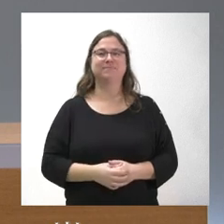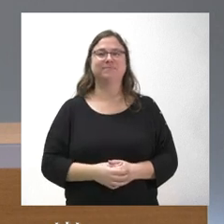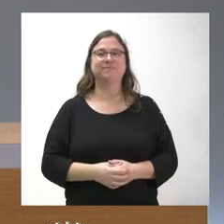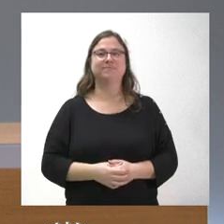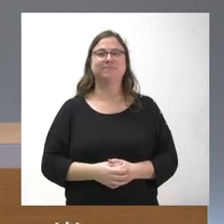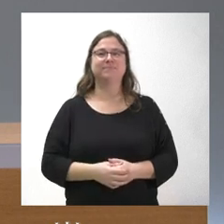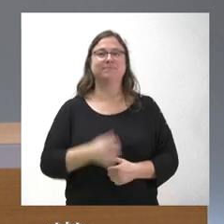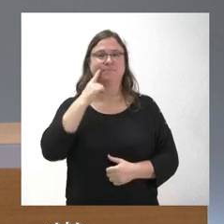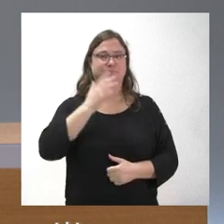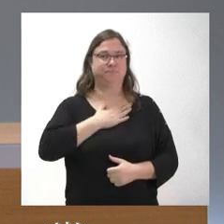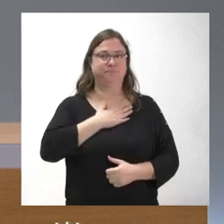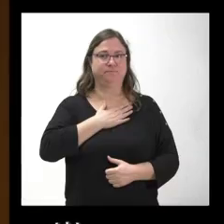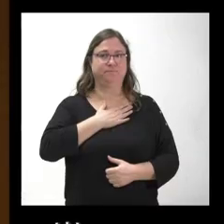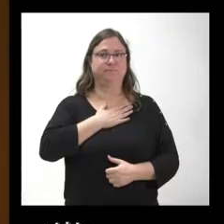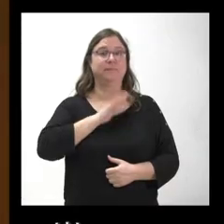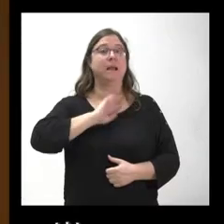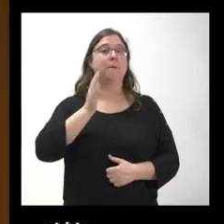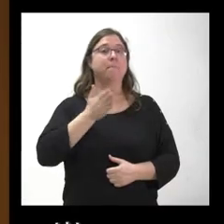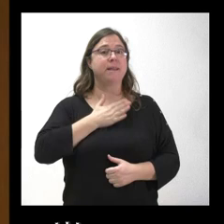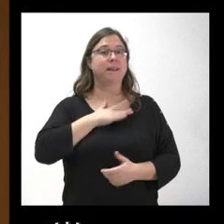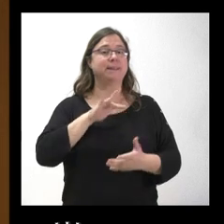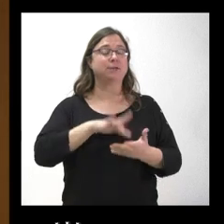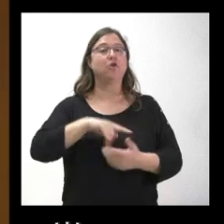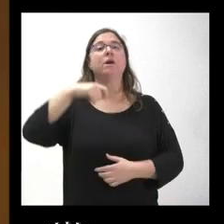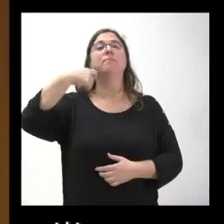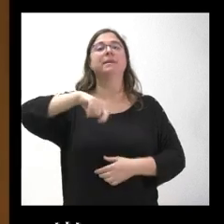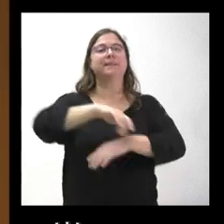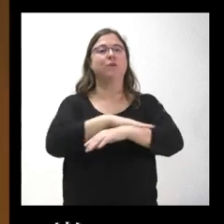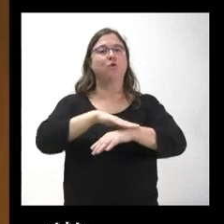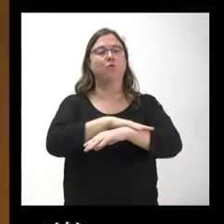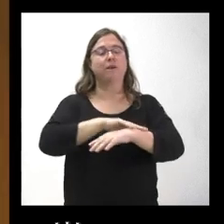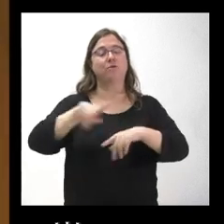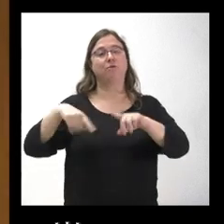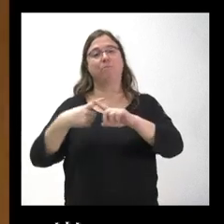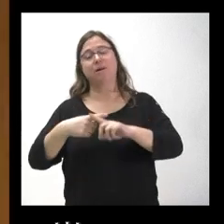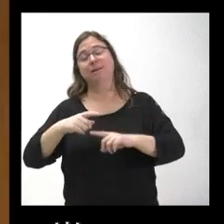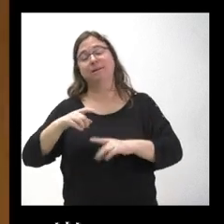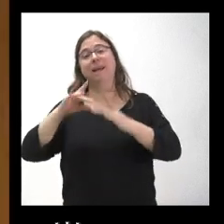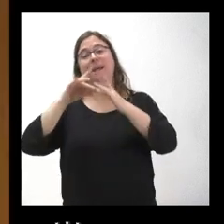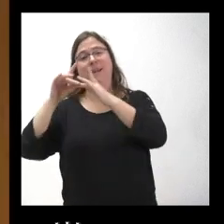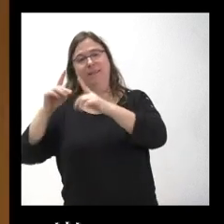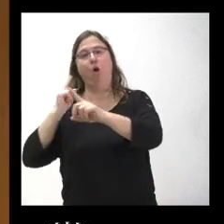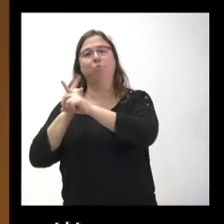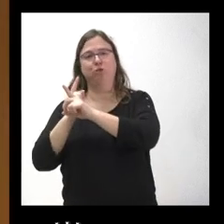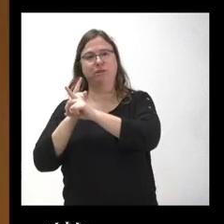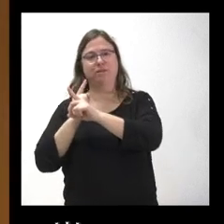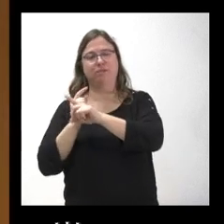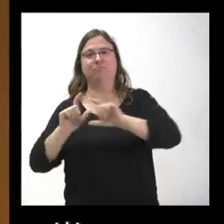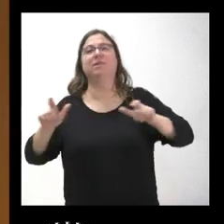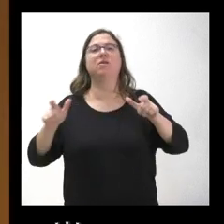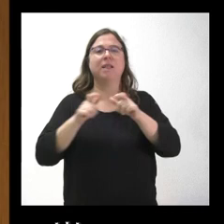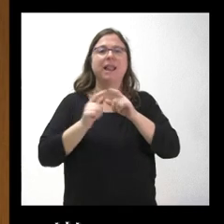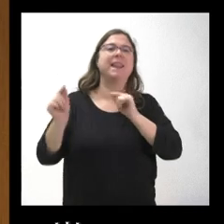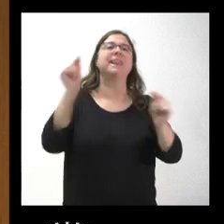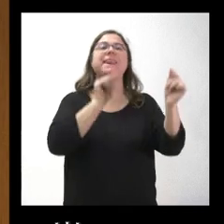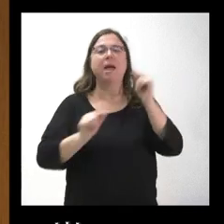Por mi parte, mañana se reúnen el presidente del Gobierno y el líder de la oposición. Hay debates sobre qué deben o no